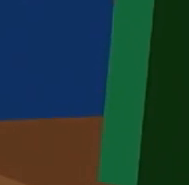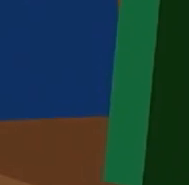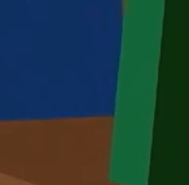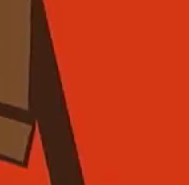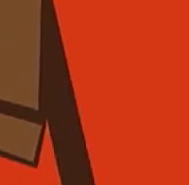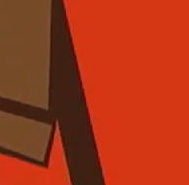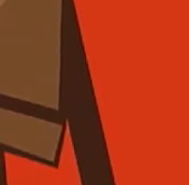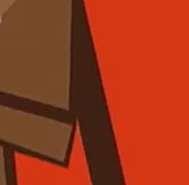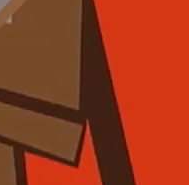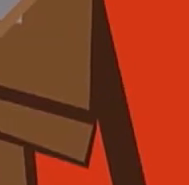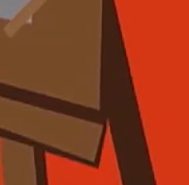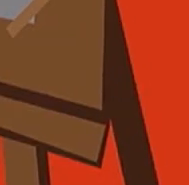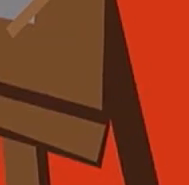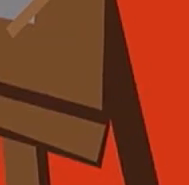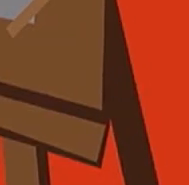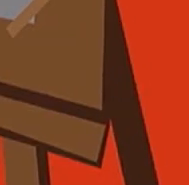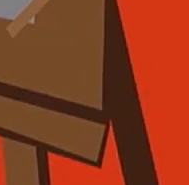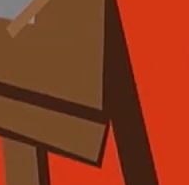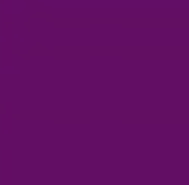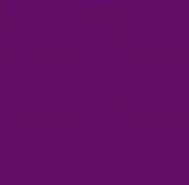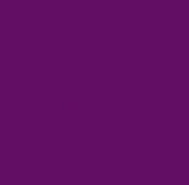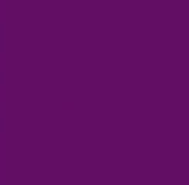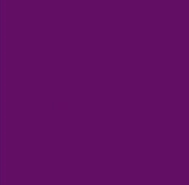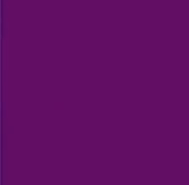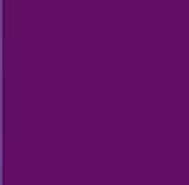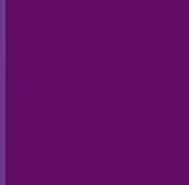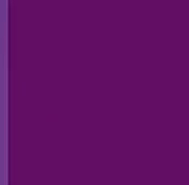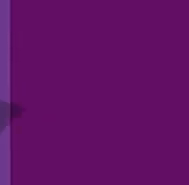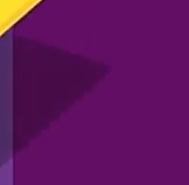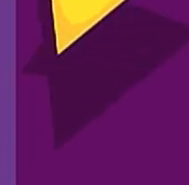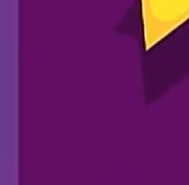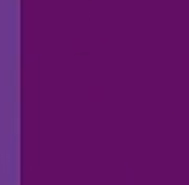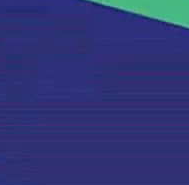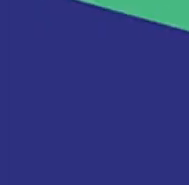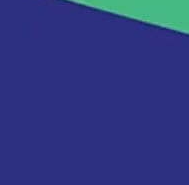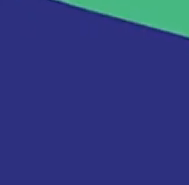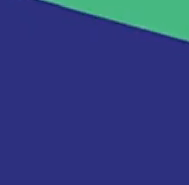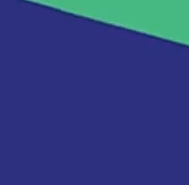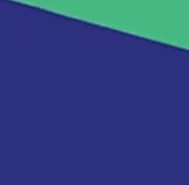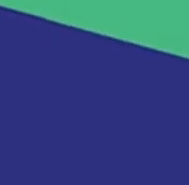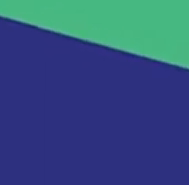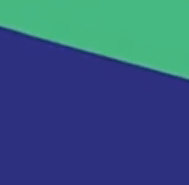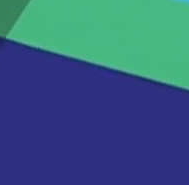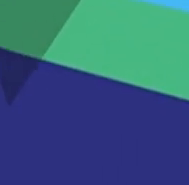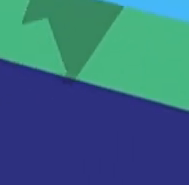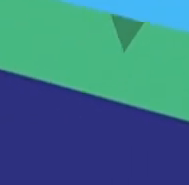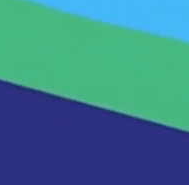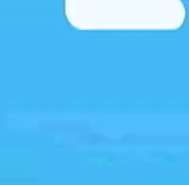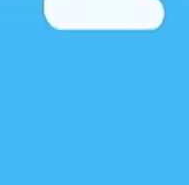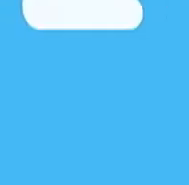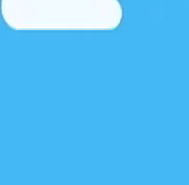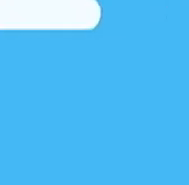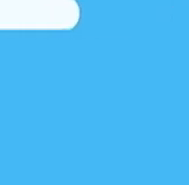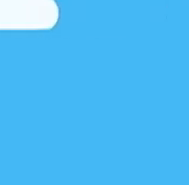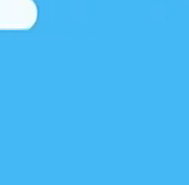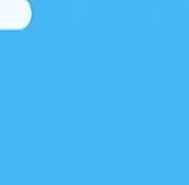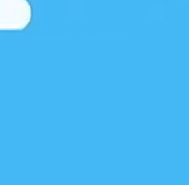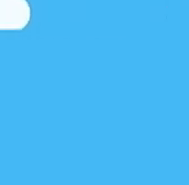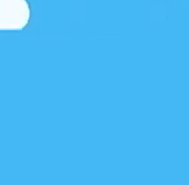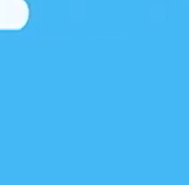y de 2 de